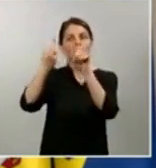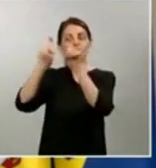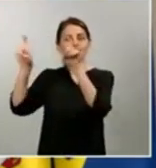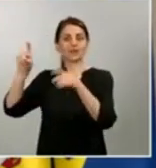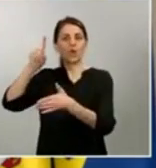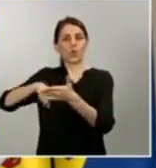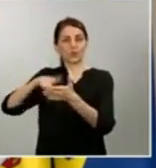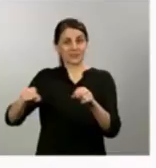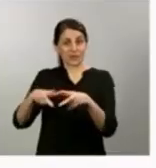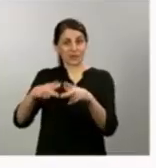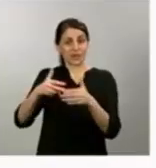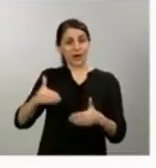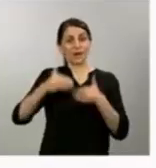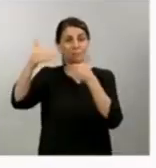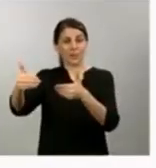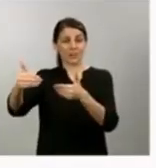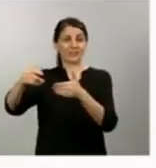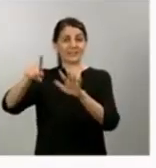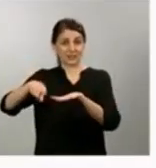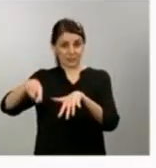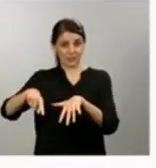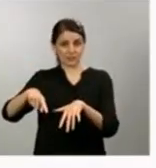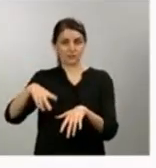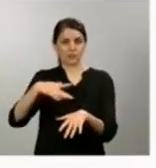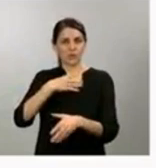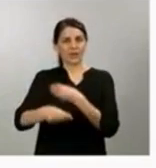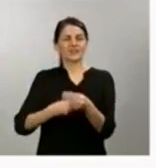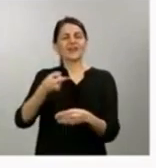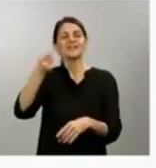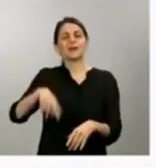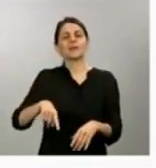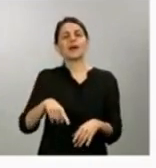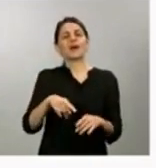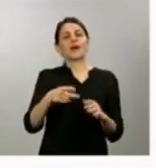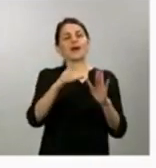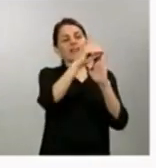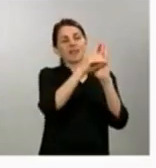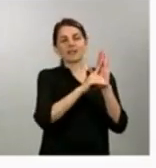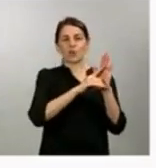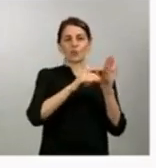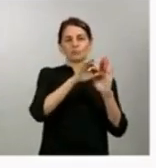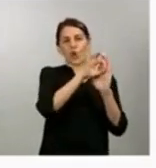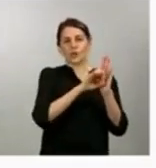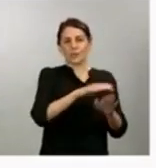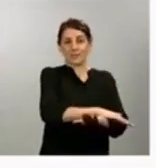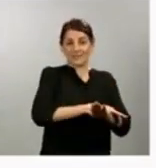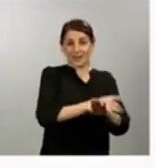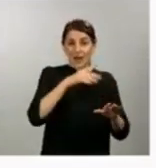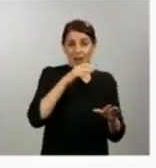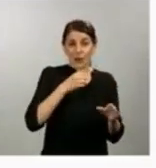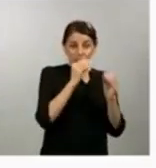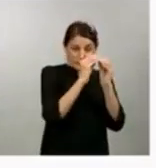Estamos trabajando en un decreto ministerial, la cual explicitaremos los sectores y las condiciones